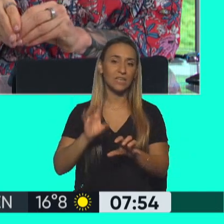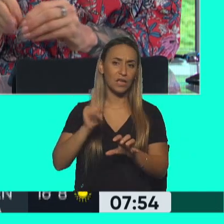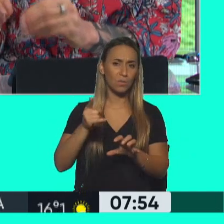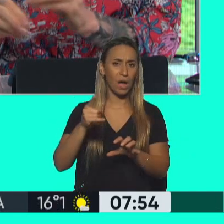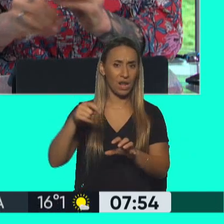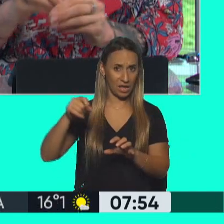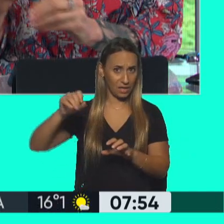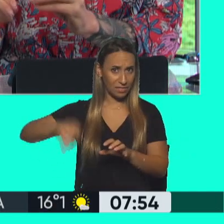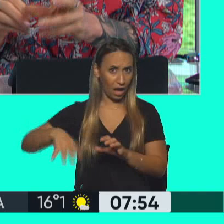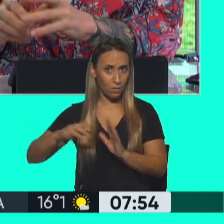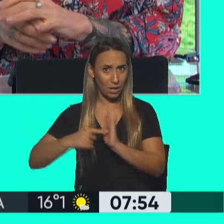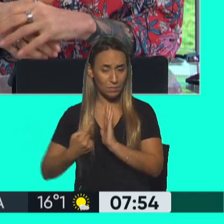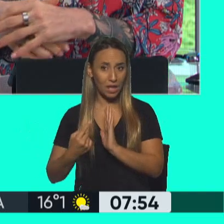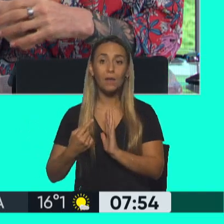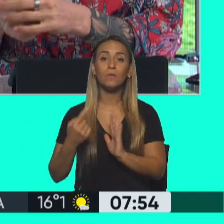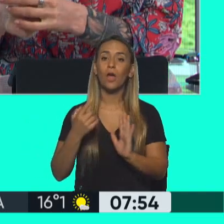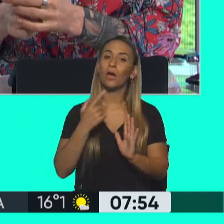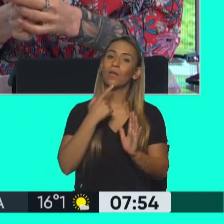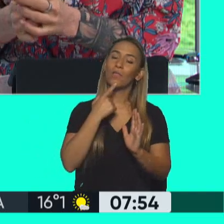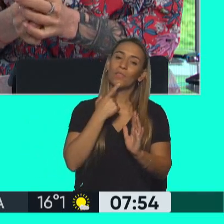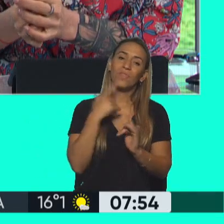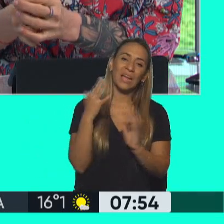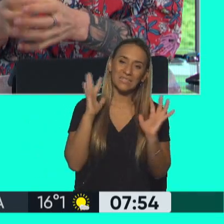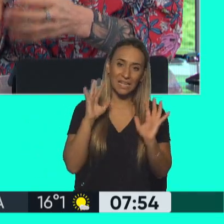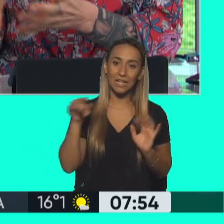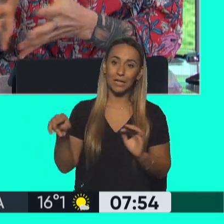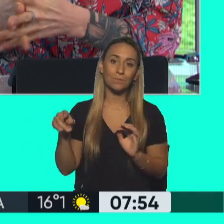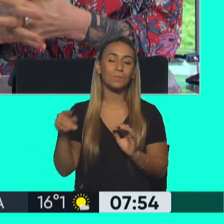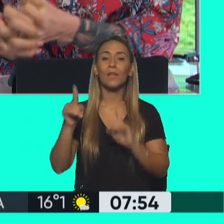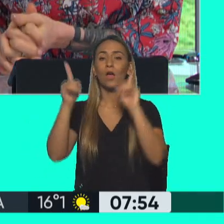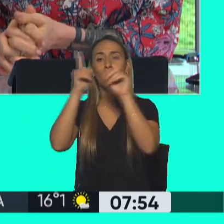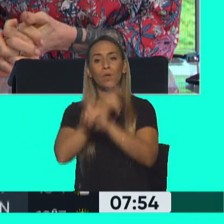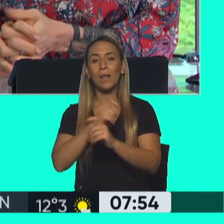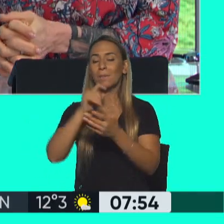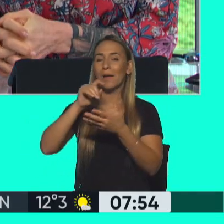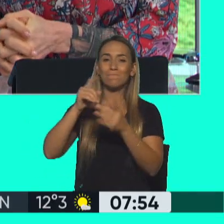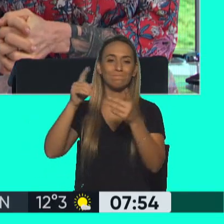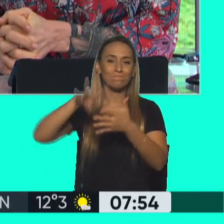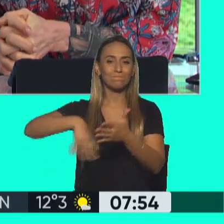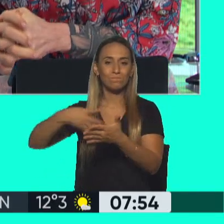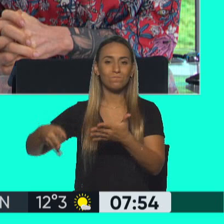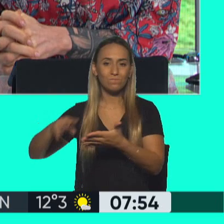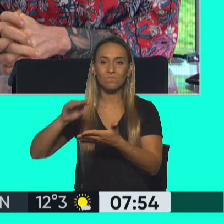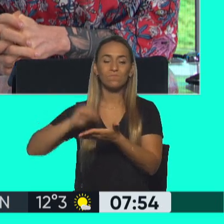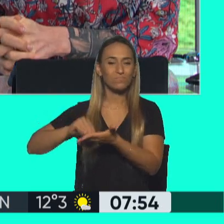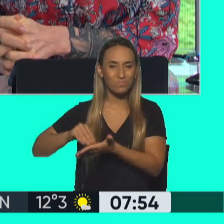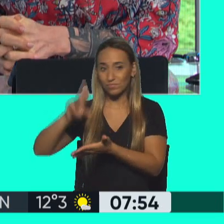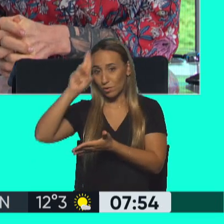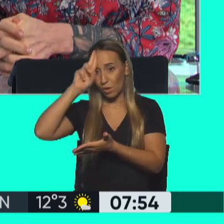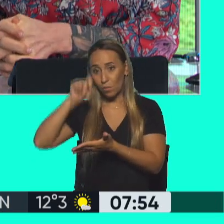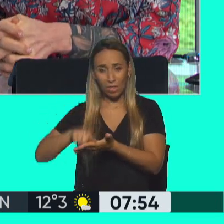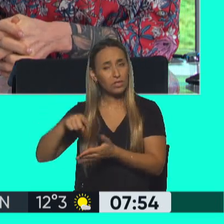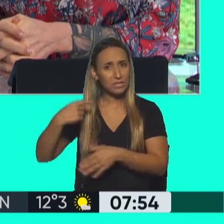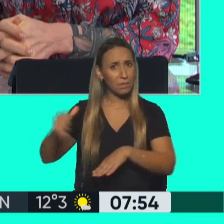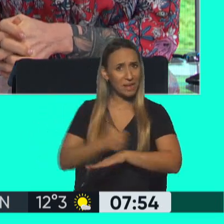en la Ciudad de Buenos Aires. Argumentaron desde la cartera interior que por problemas de agenda no había podido estar presente en el